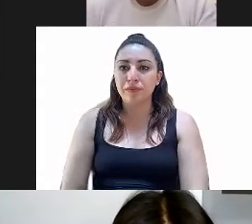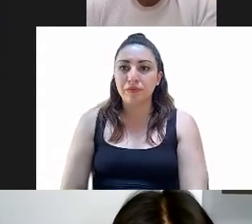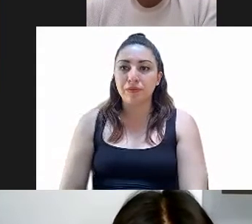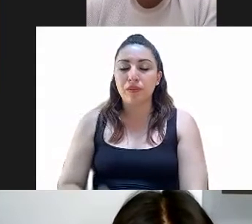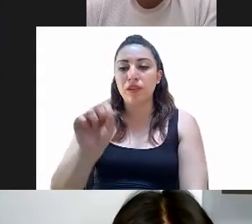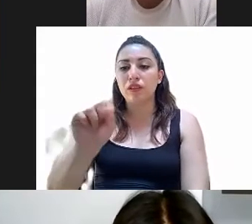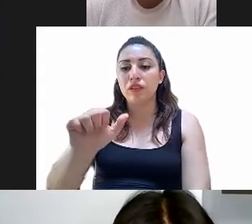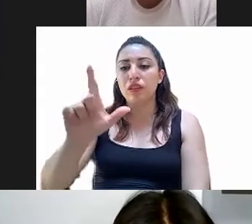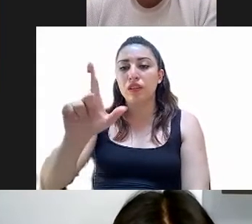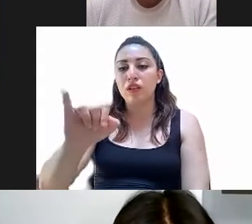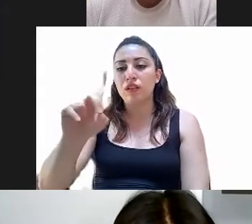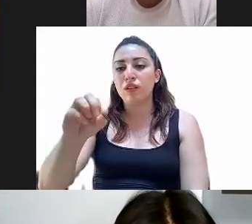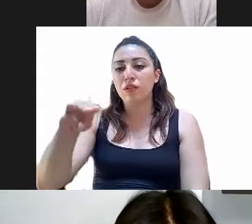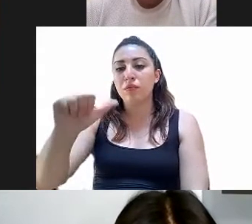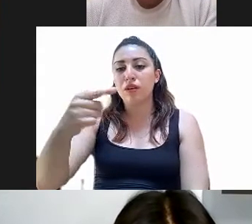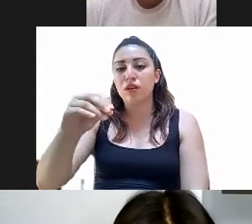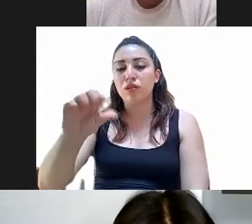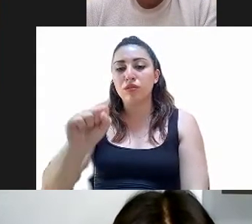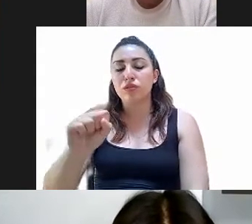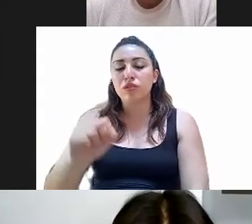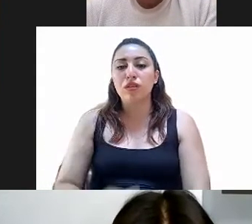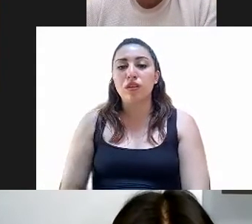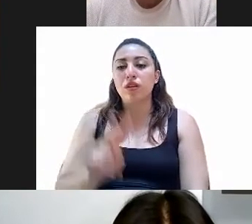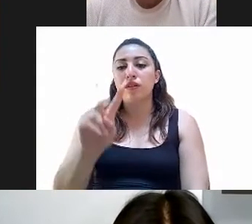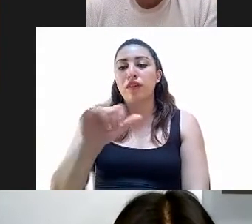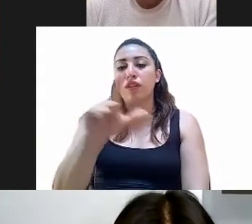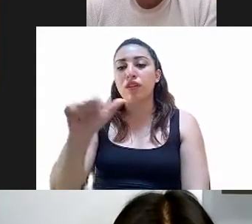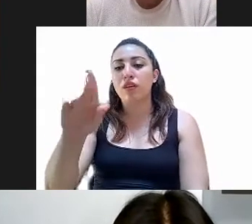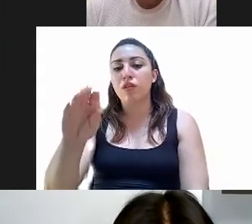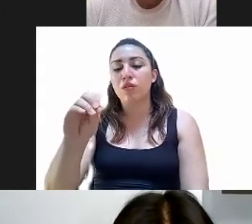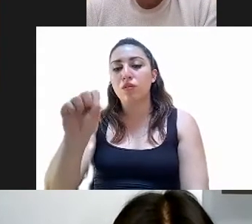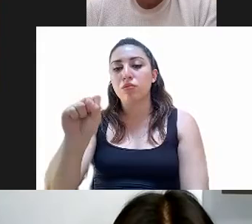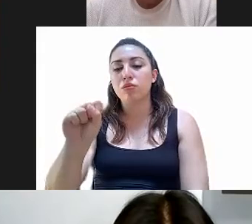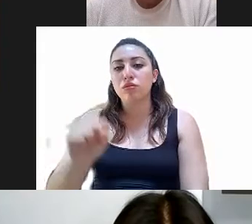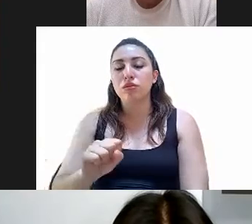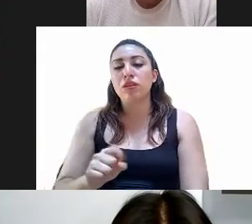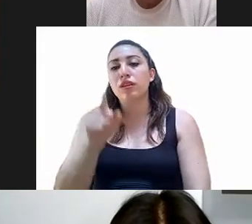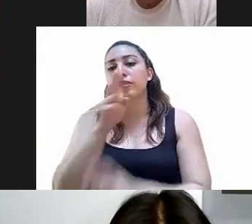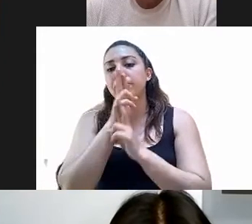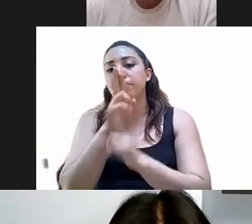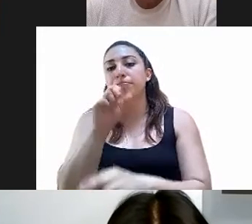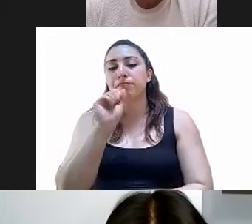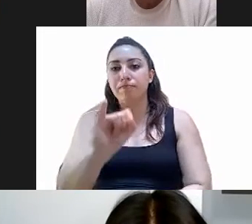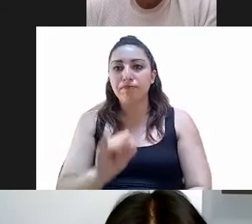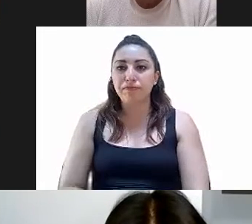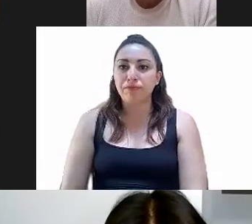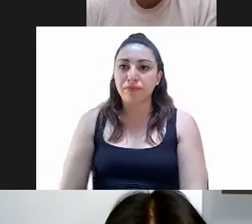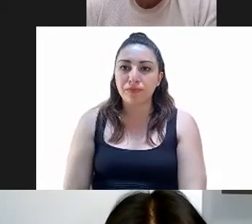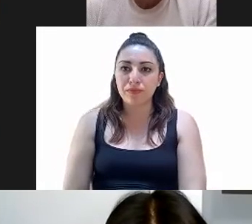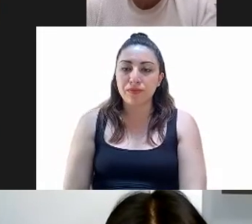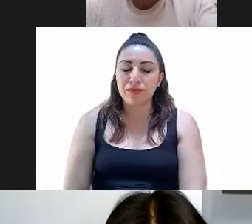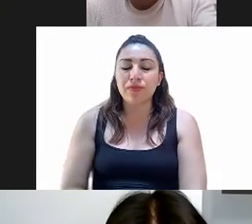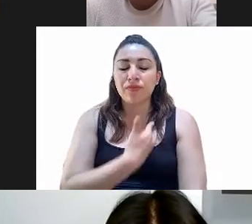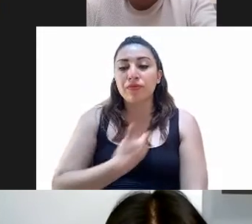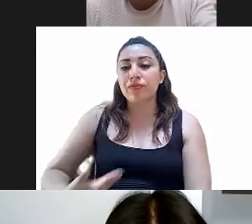Gabriela Salido Magos. Esperanza Villalobos Pérez. Esperanza Villalobos, a favor. Diputado Presidente, el